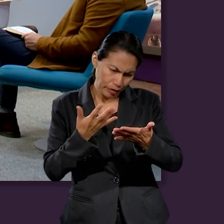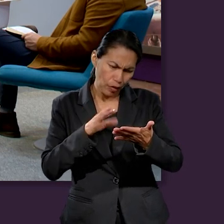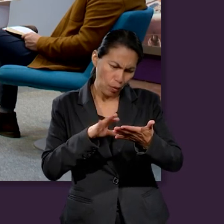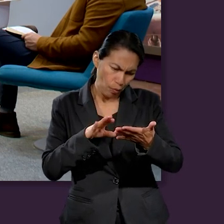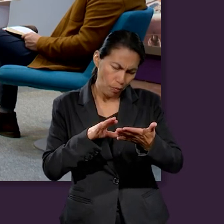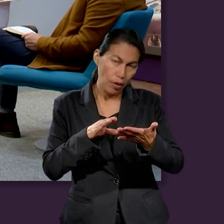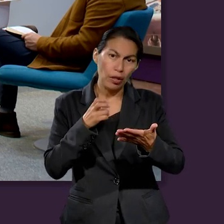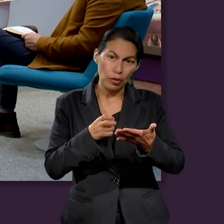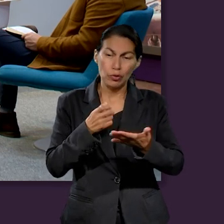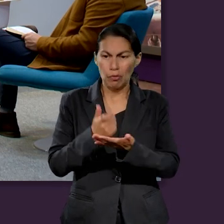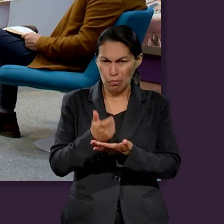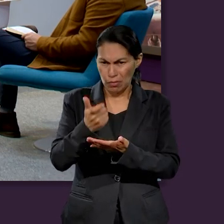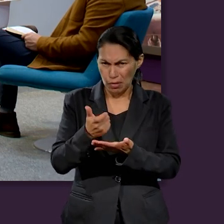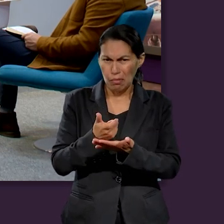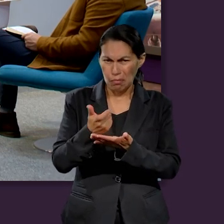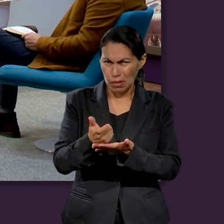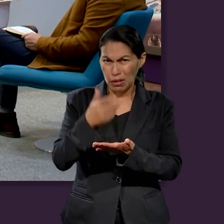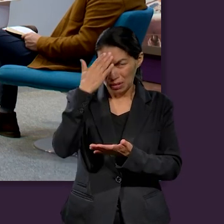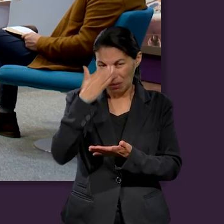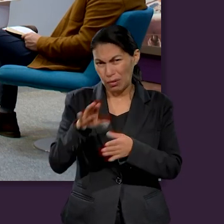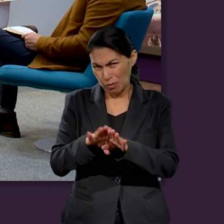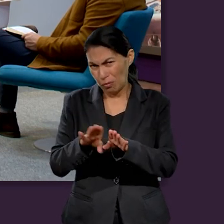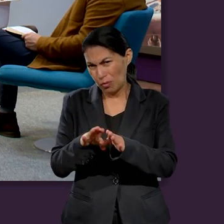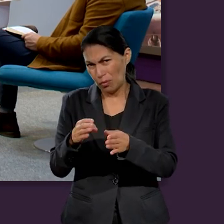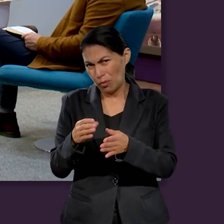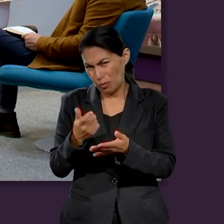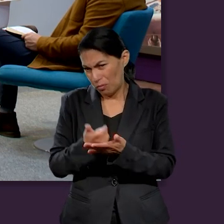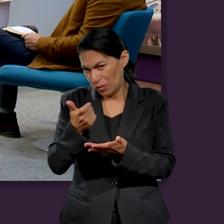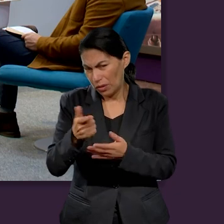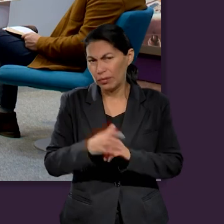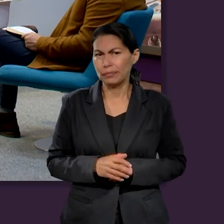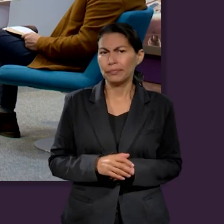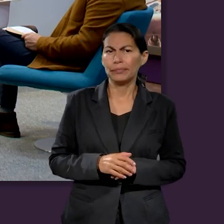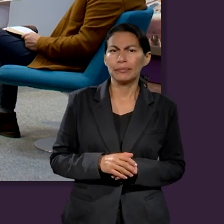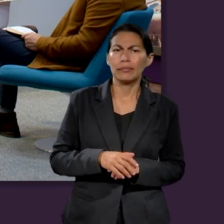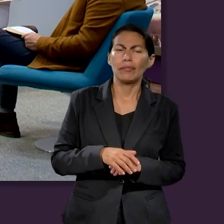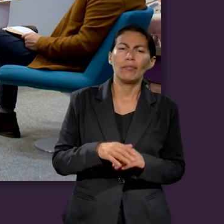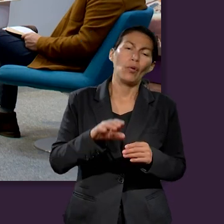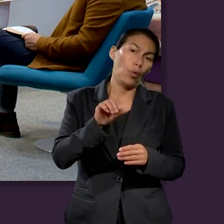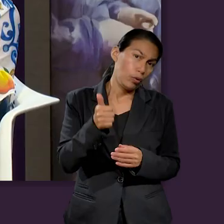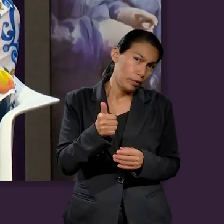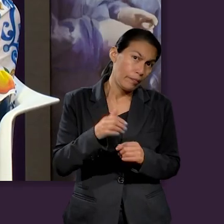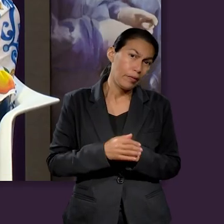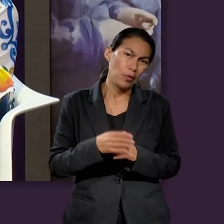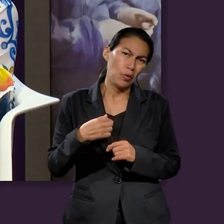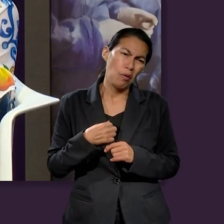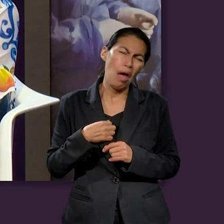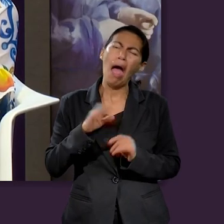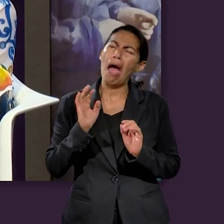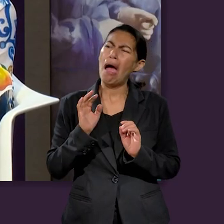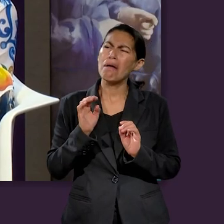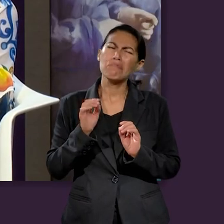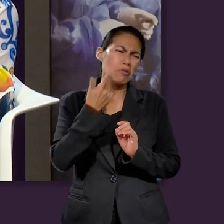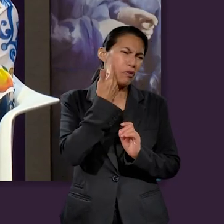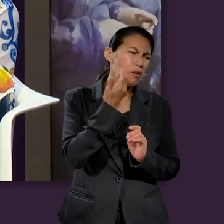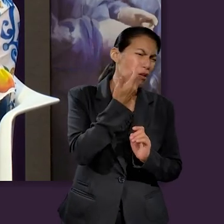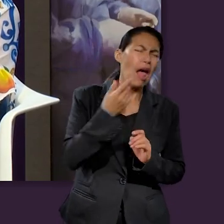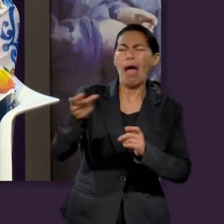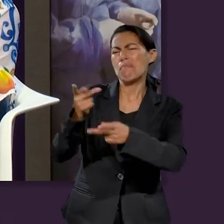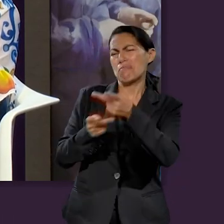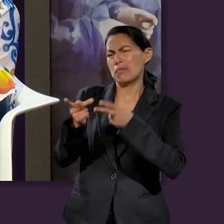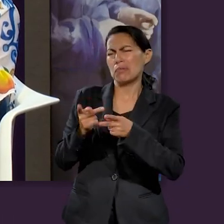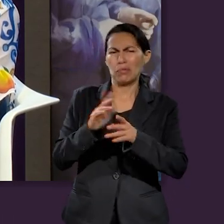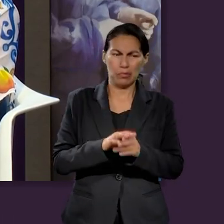para al devolverlo ser conscientes de eso. Y otra cosa es pues no pedir un crédito solamente por, o sea, endeudarnos por endeudarnos, ¿no?